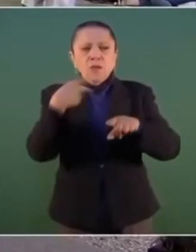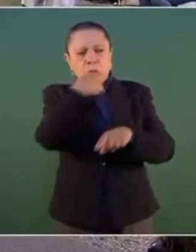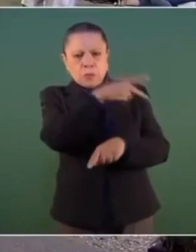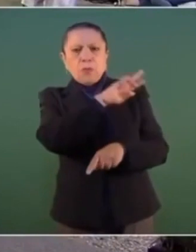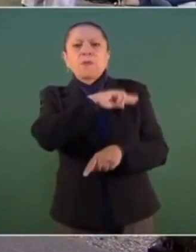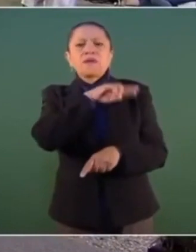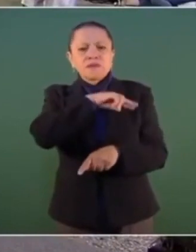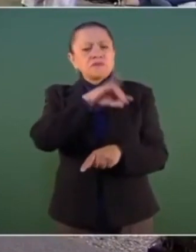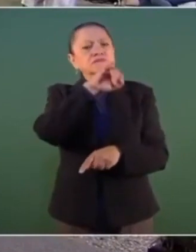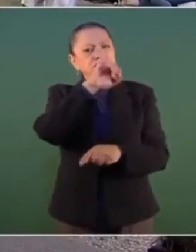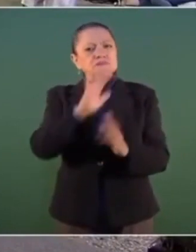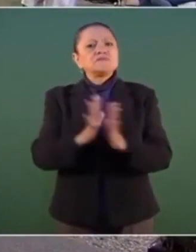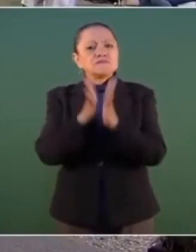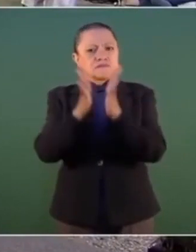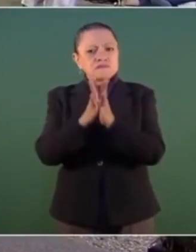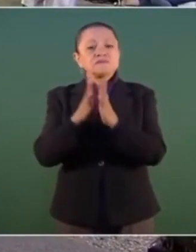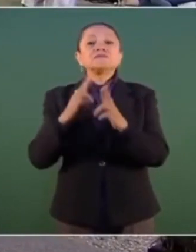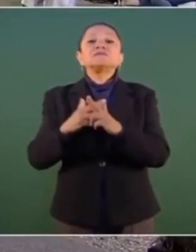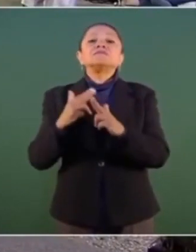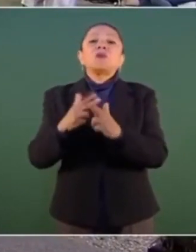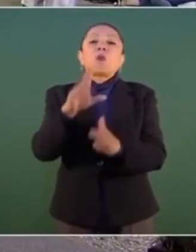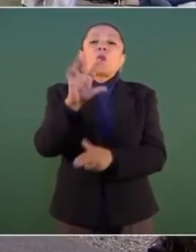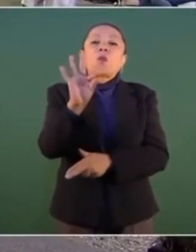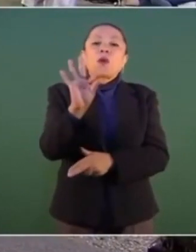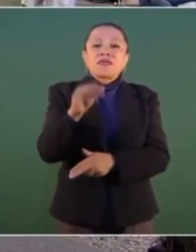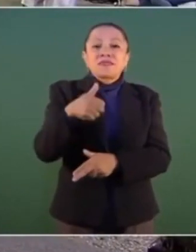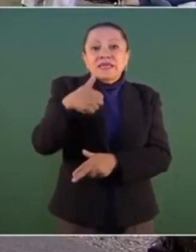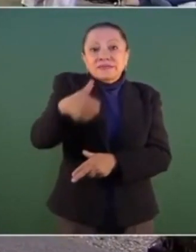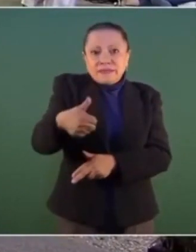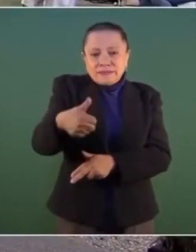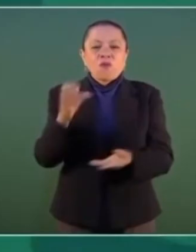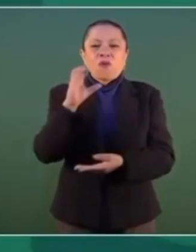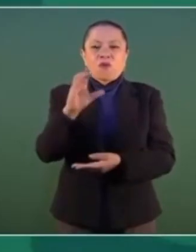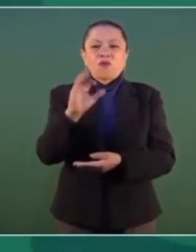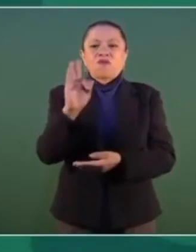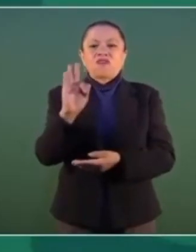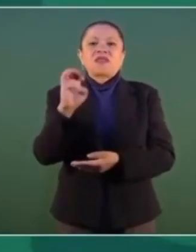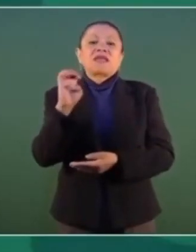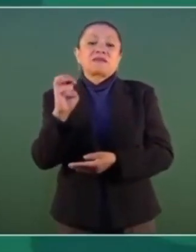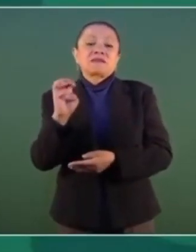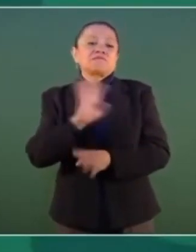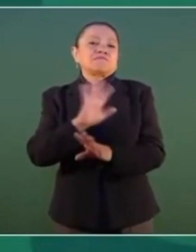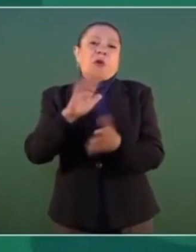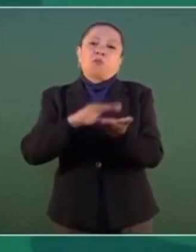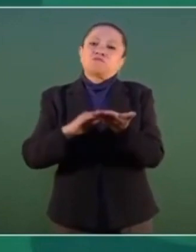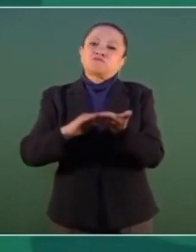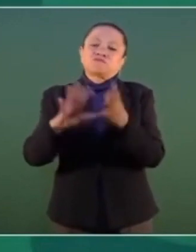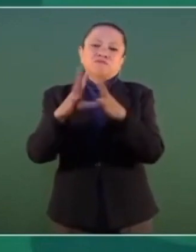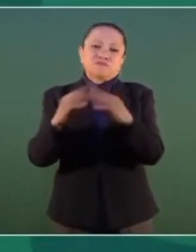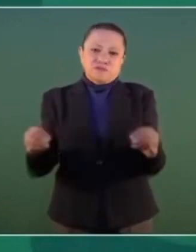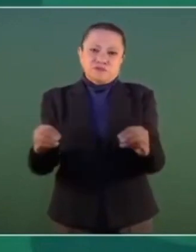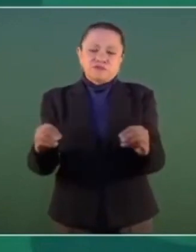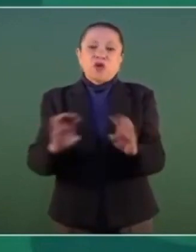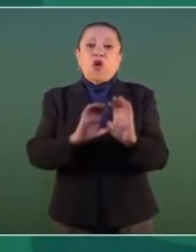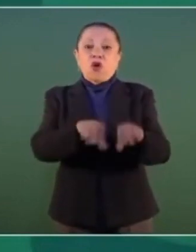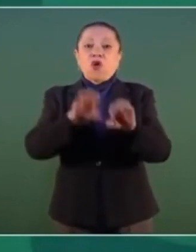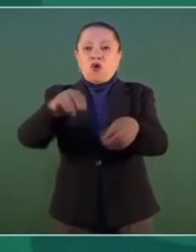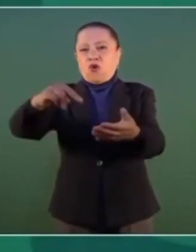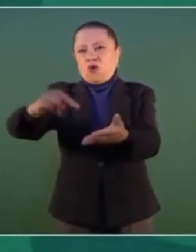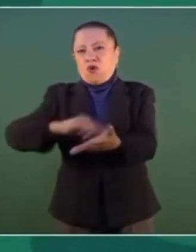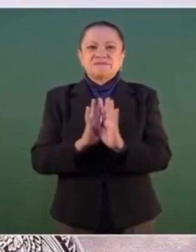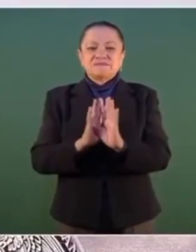además se demanda tomar medidas necesarias para erradicar conductas indebidas que se llevaron a cabo durante años en